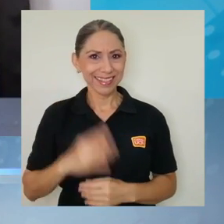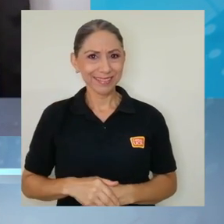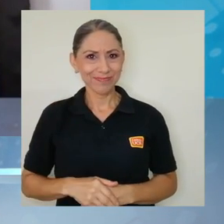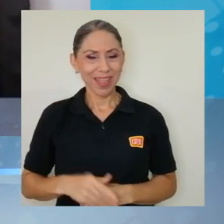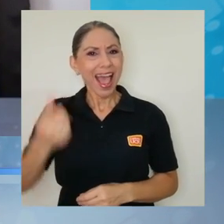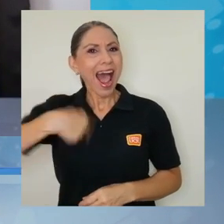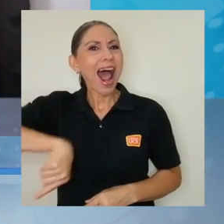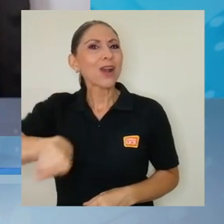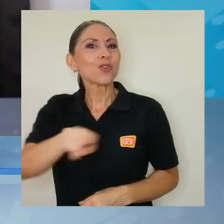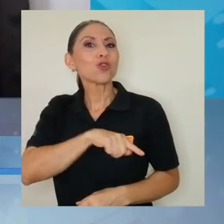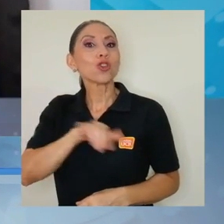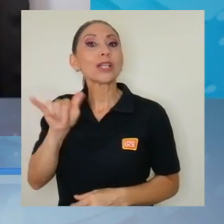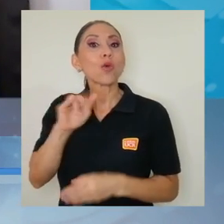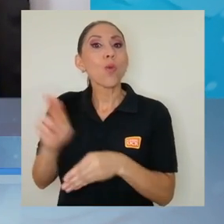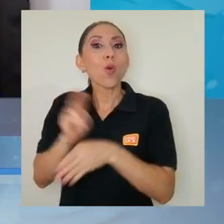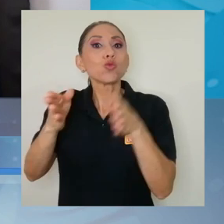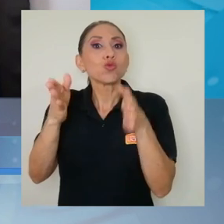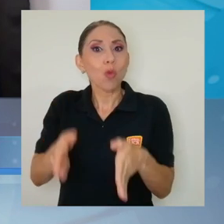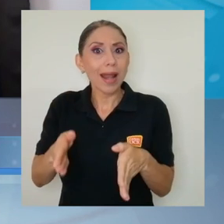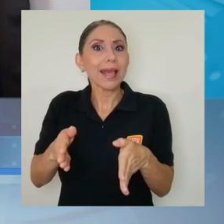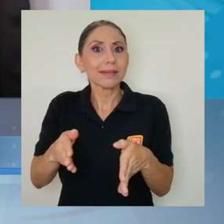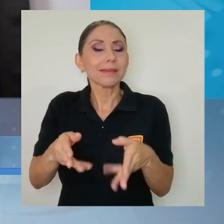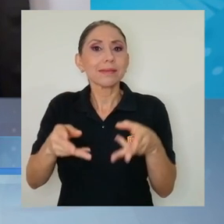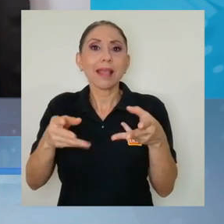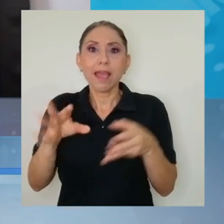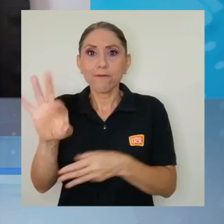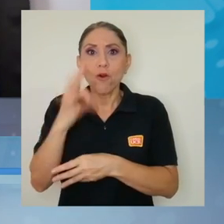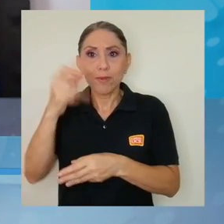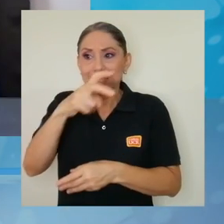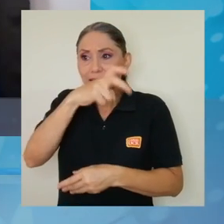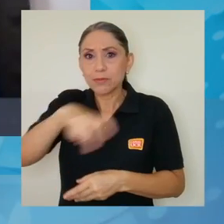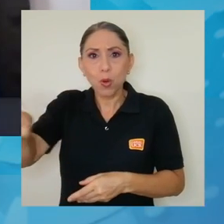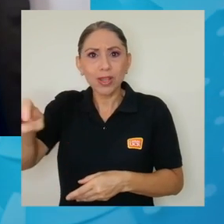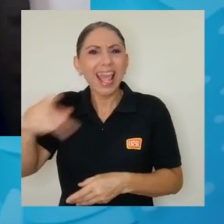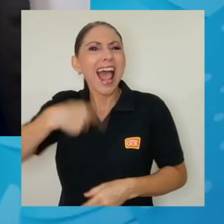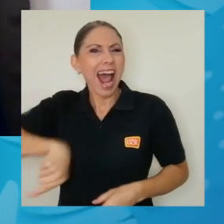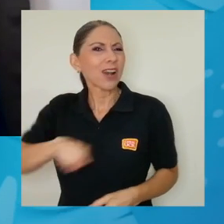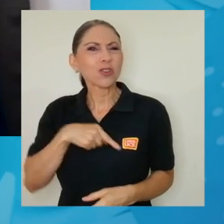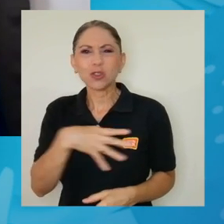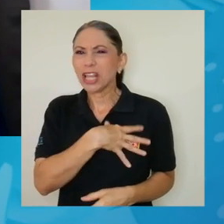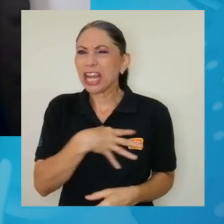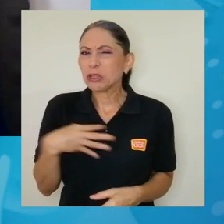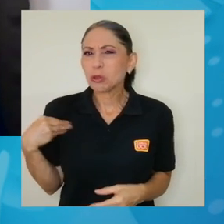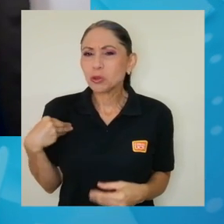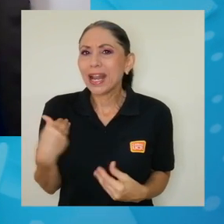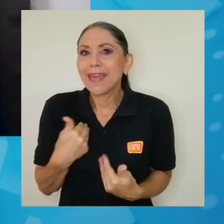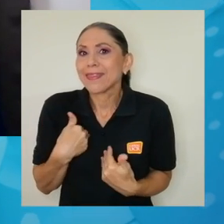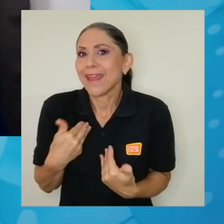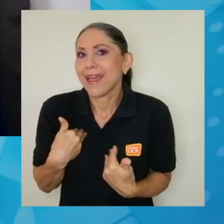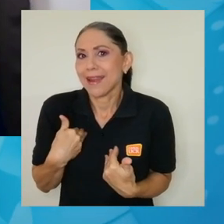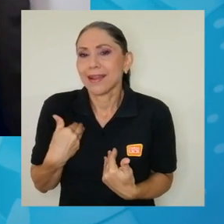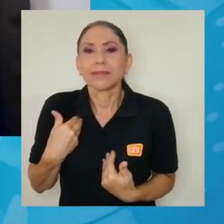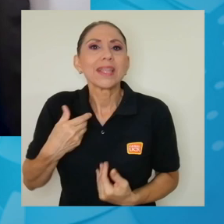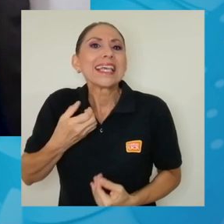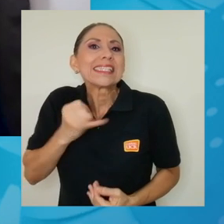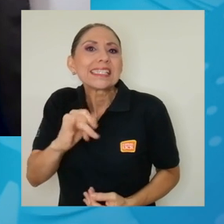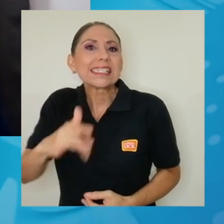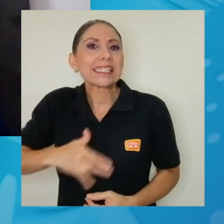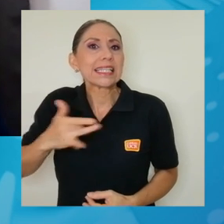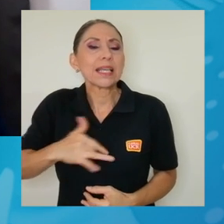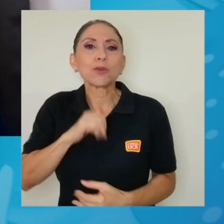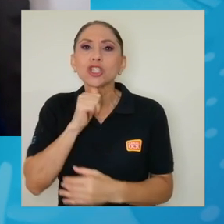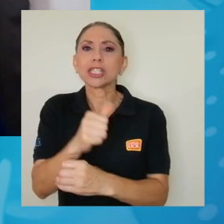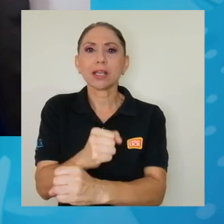a nosotras como usuarias de medios de transporte tener a la mano cuando nosotras nos sentimos